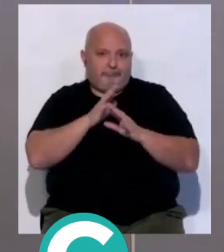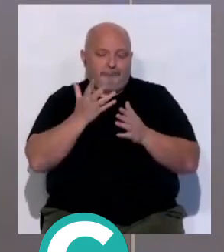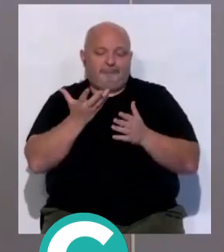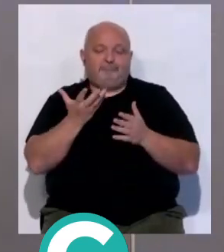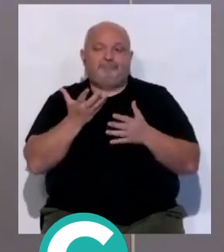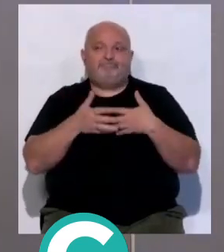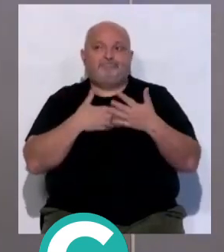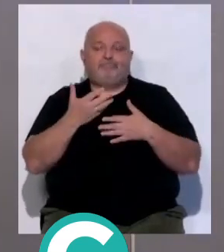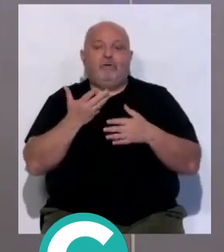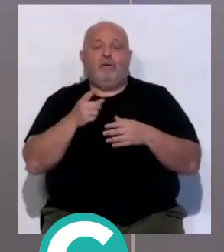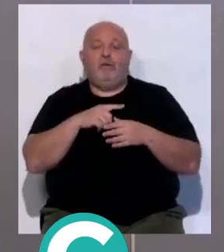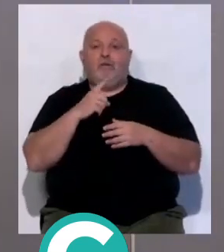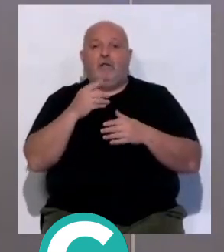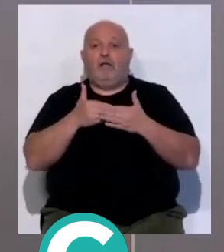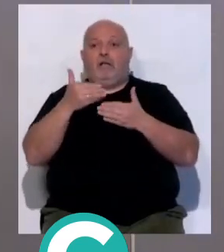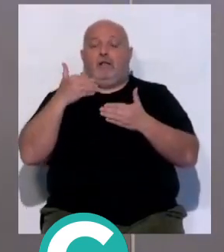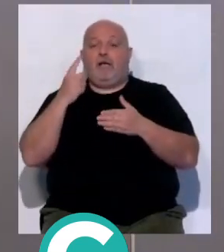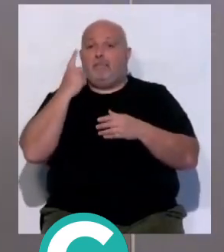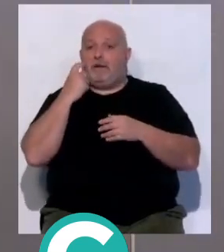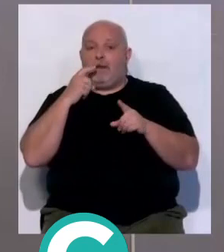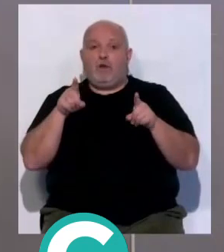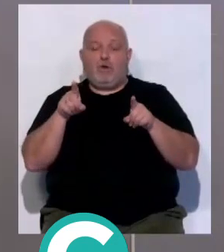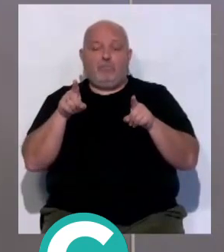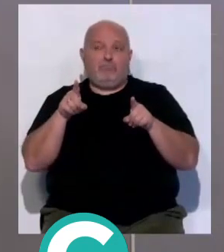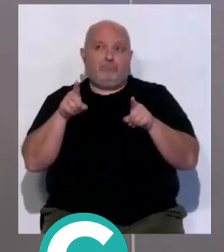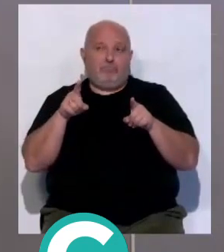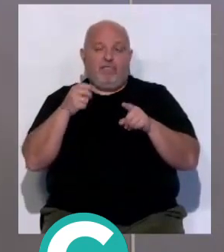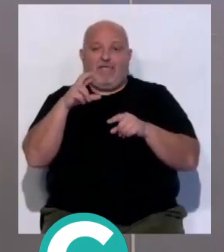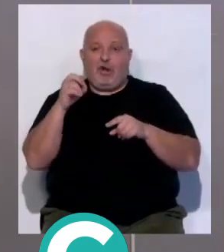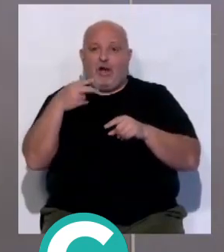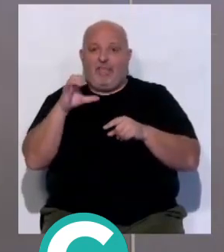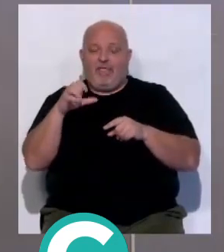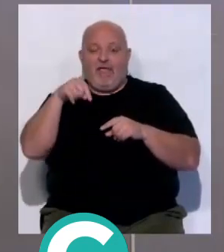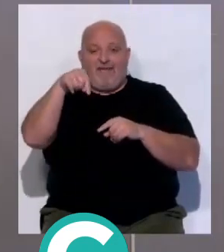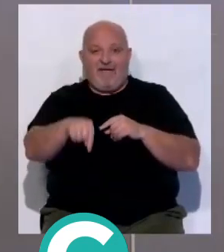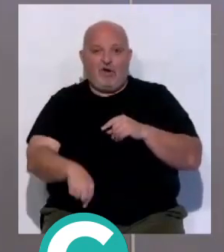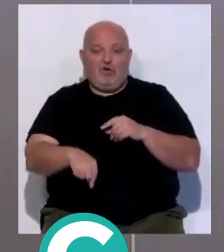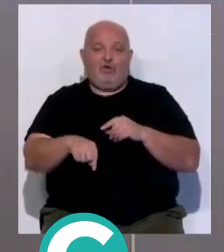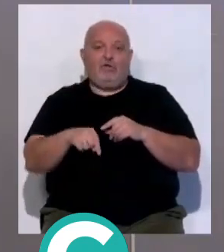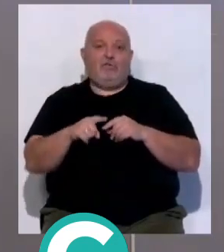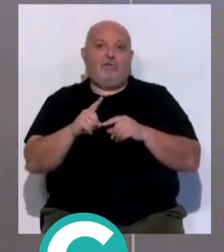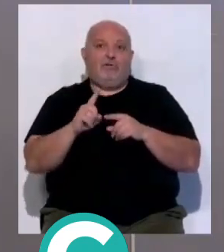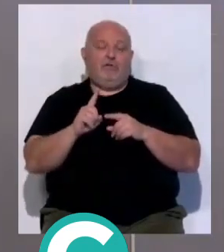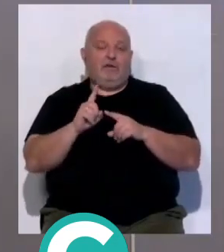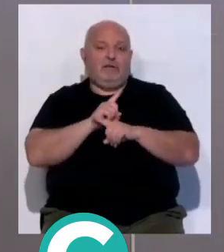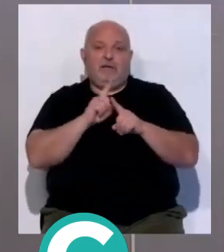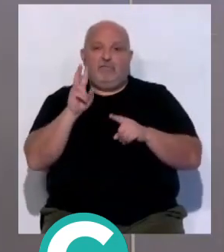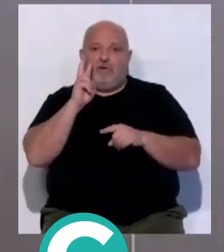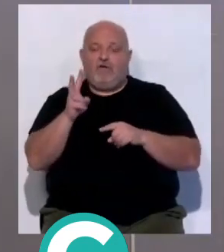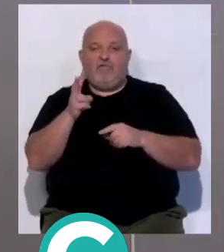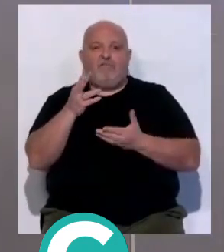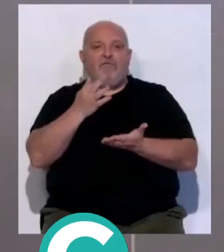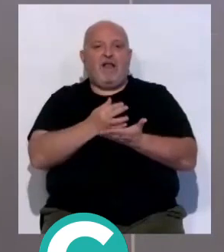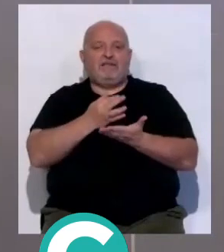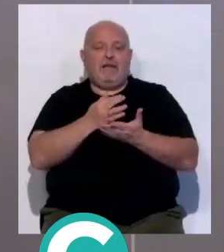pitó. El otro día con el Almería era del Cerro Grande el que estaba ahí abajo y no pitó cinco faltas